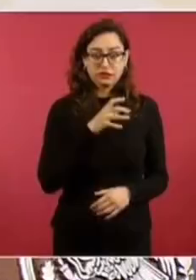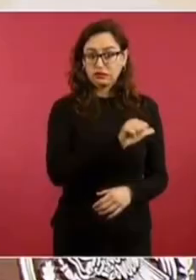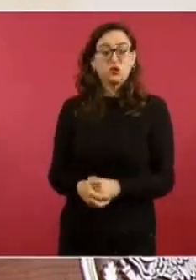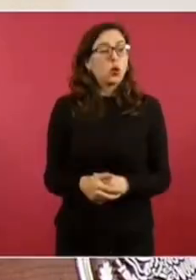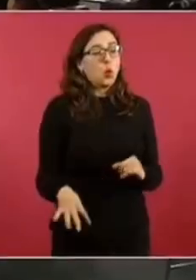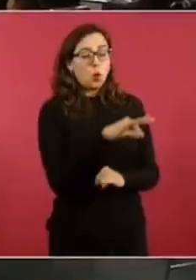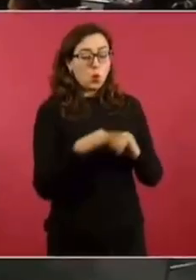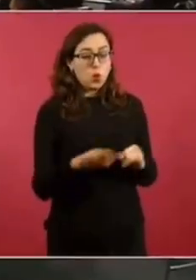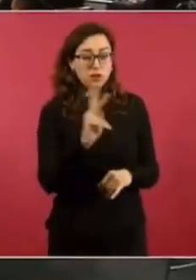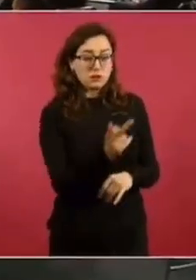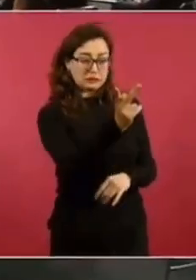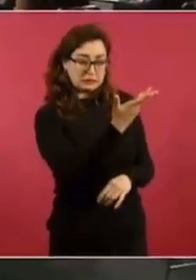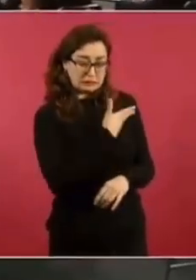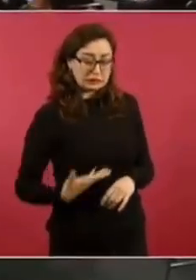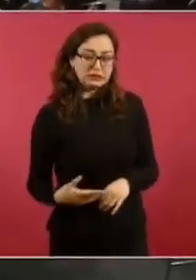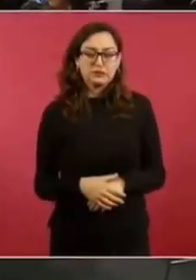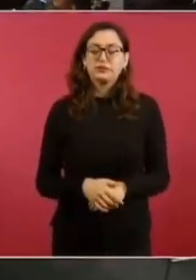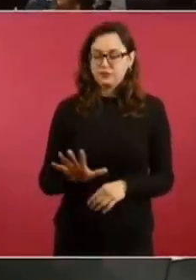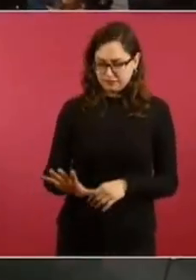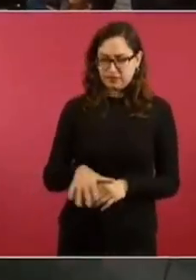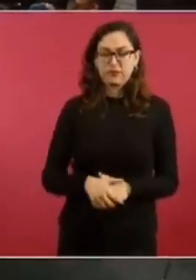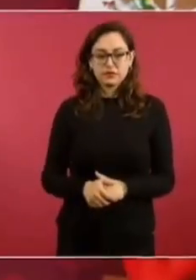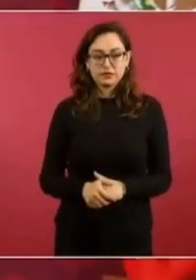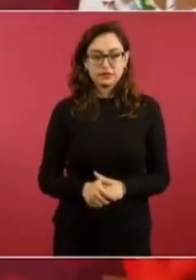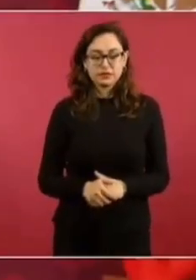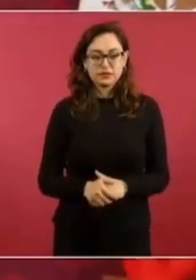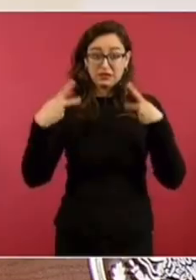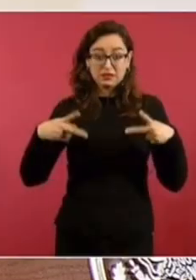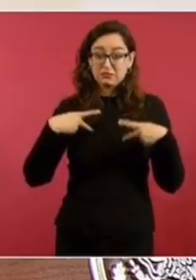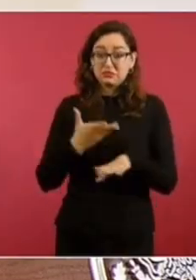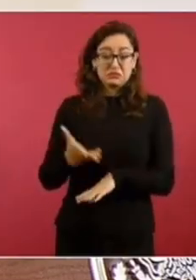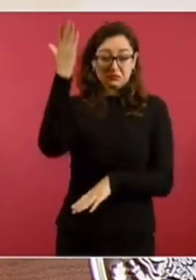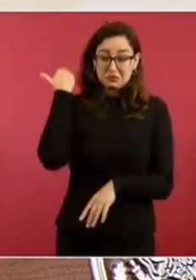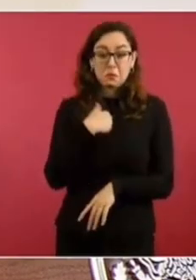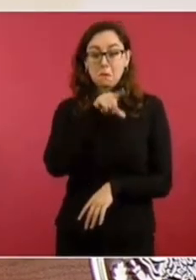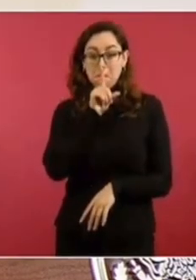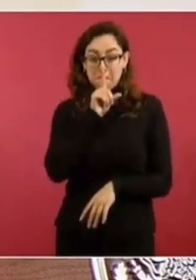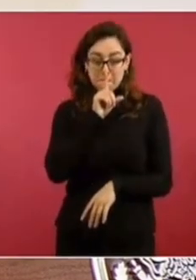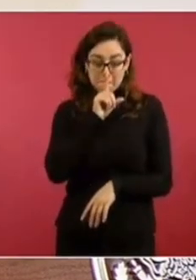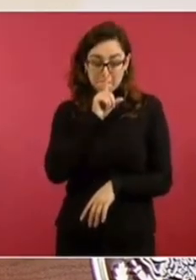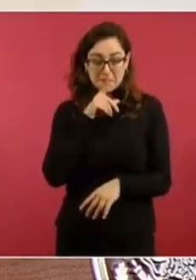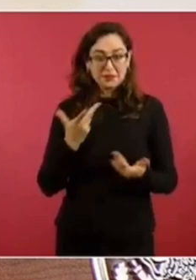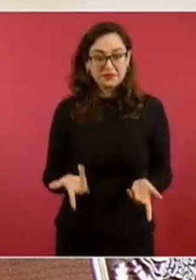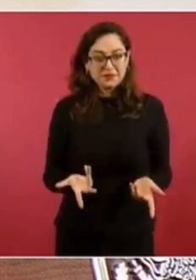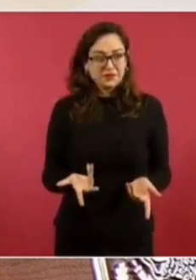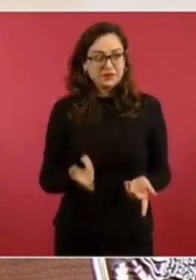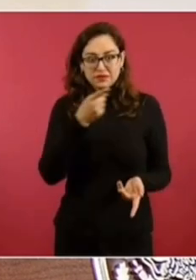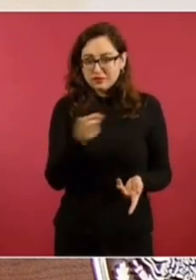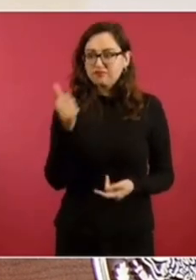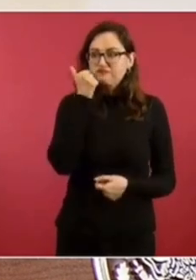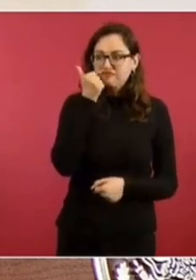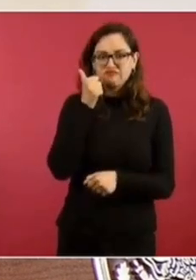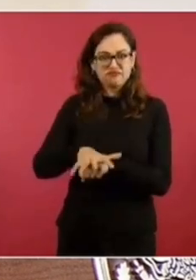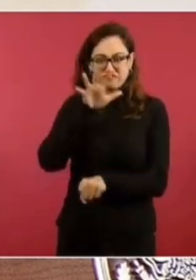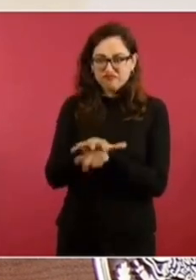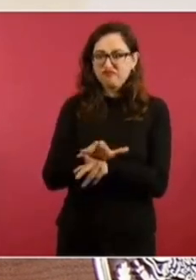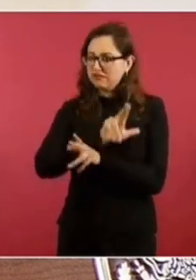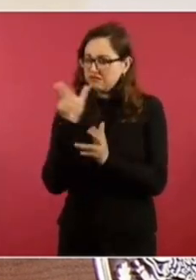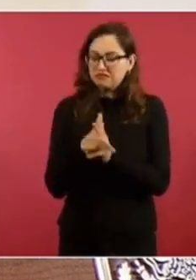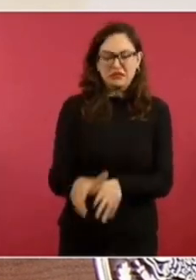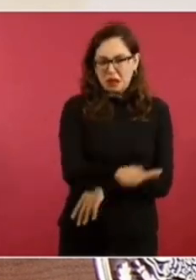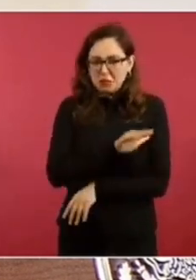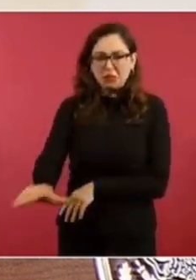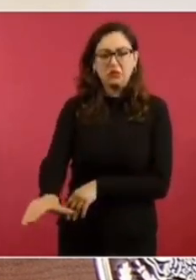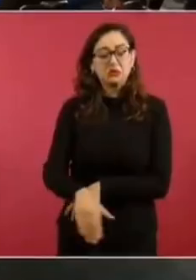más que quedaron callados cuando la represión, cuando las masacres.